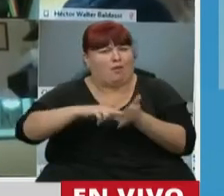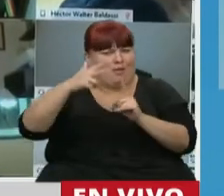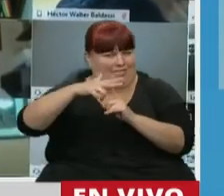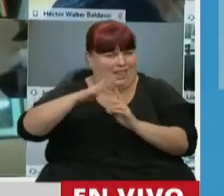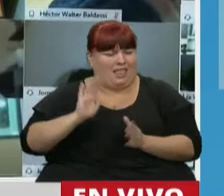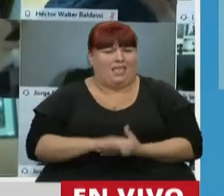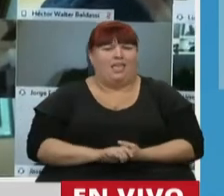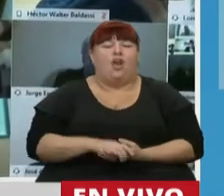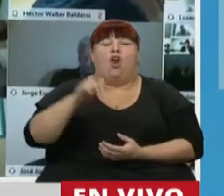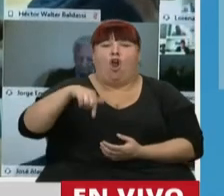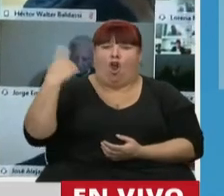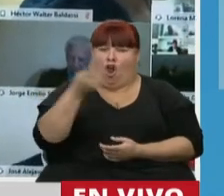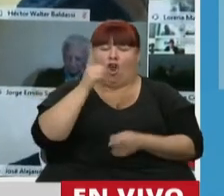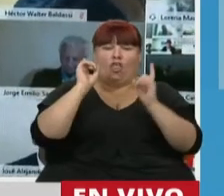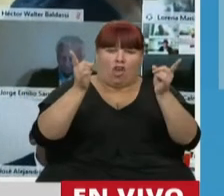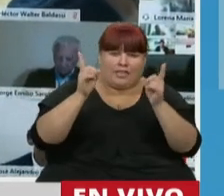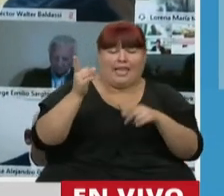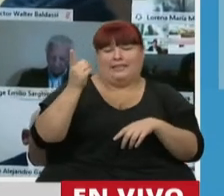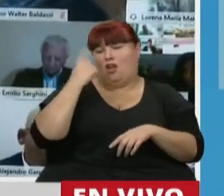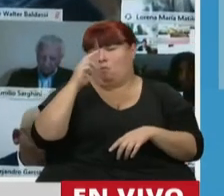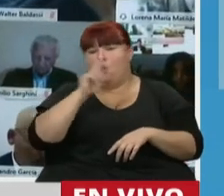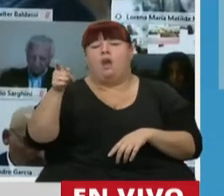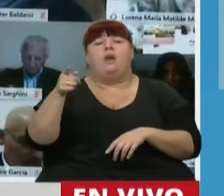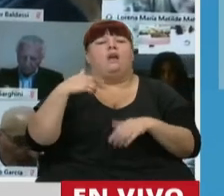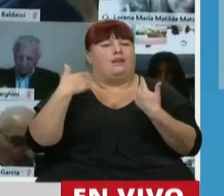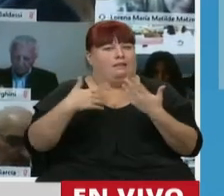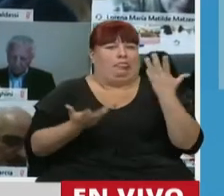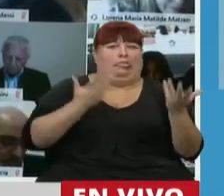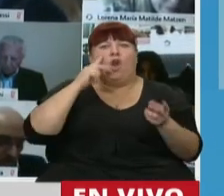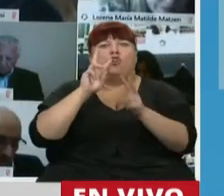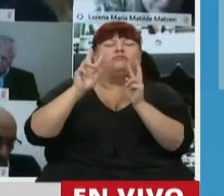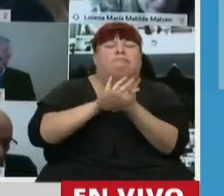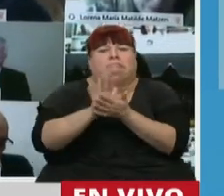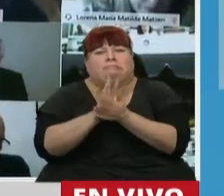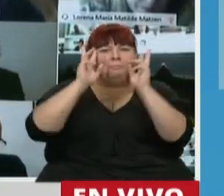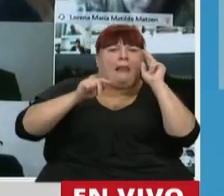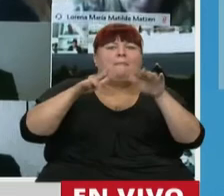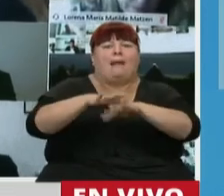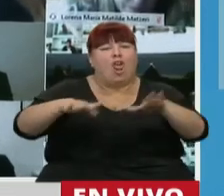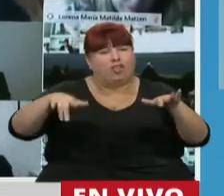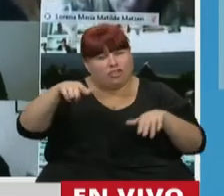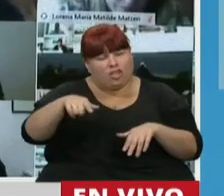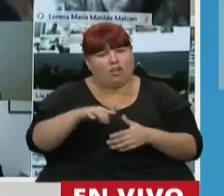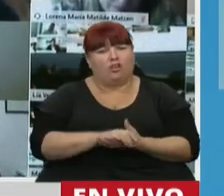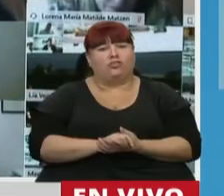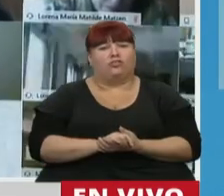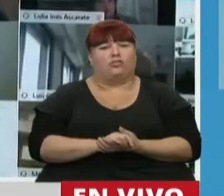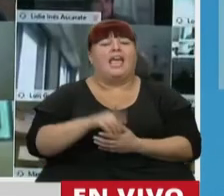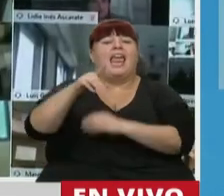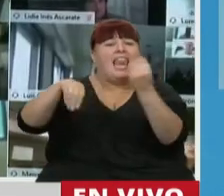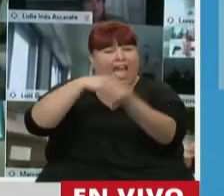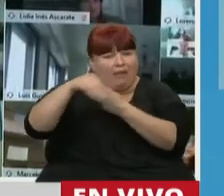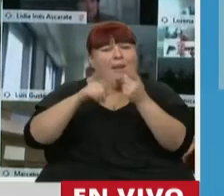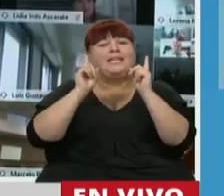hoy por hoy las docentes y los docentes están haciendo malabares para que muchos pibes y sus